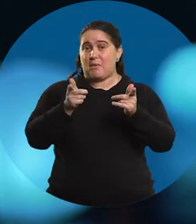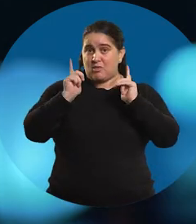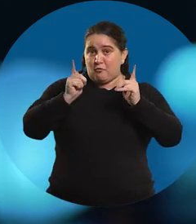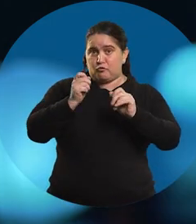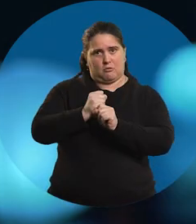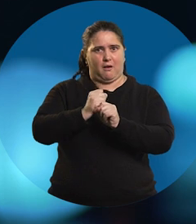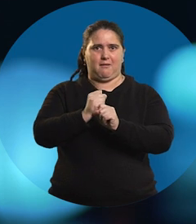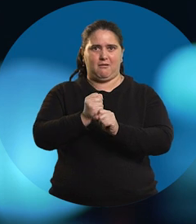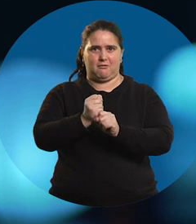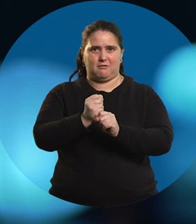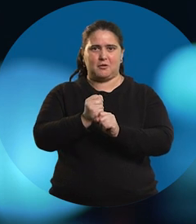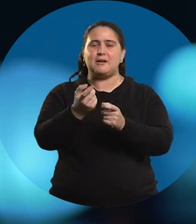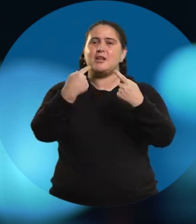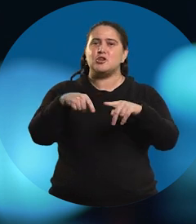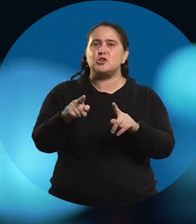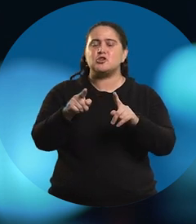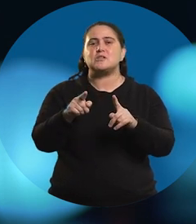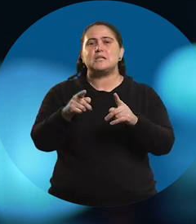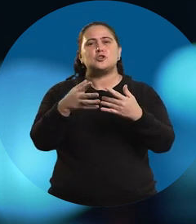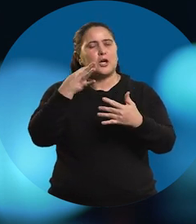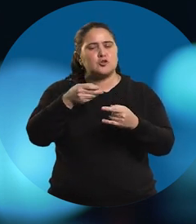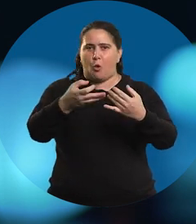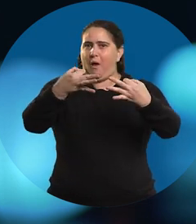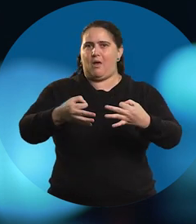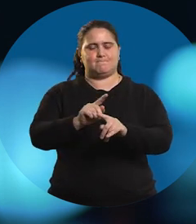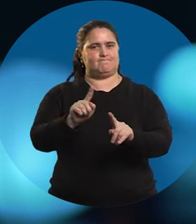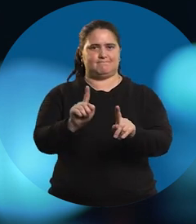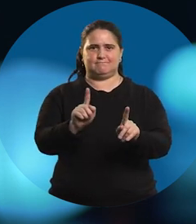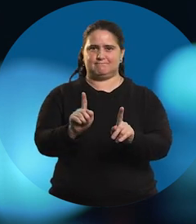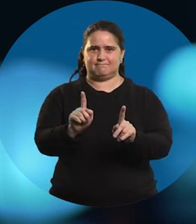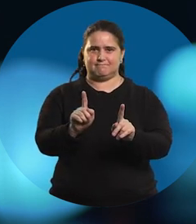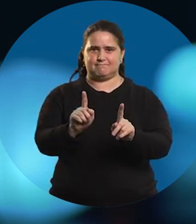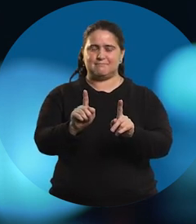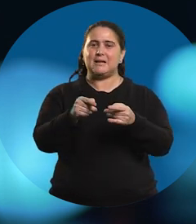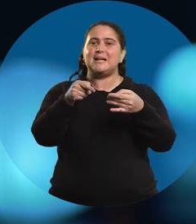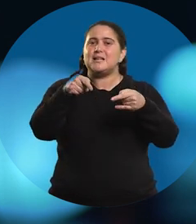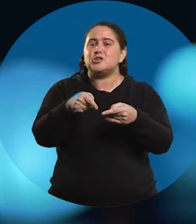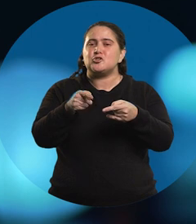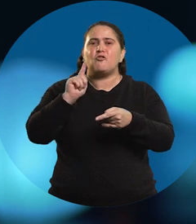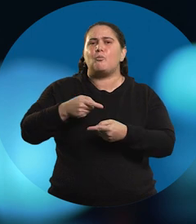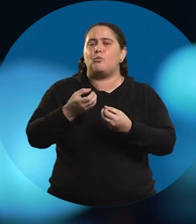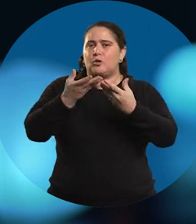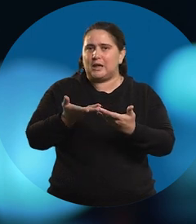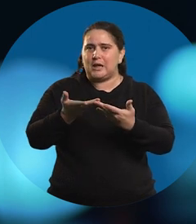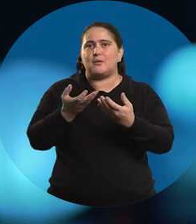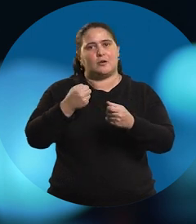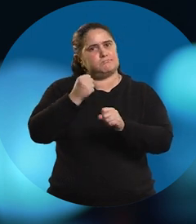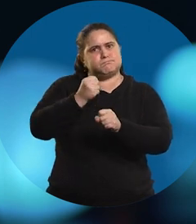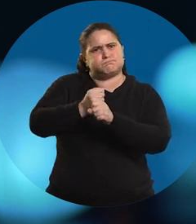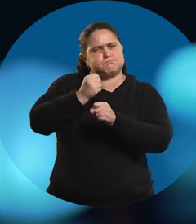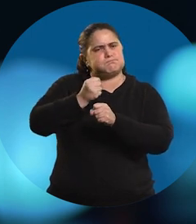Y disfruto del trabajo. Entonces, creo que eso no fue casualidad. Fue por